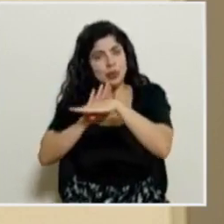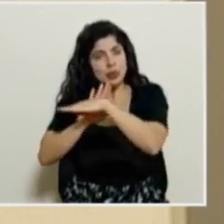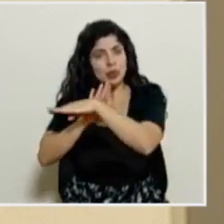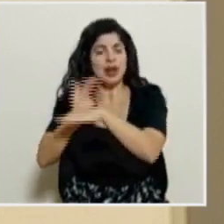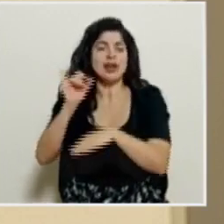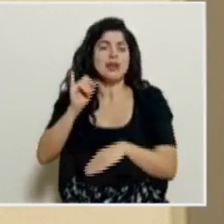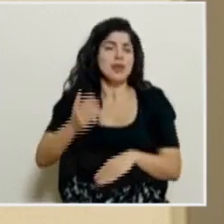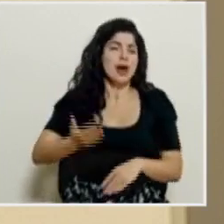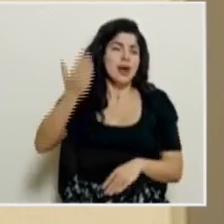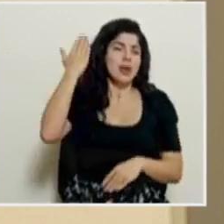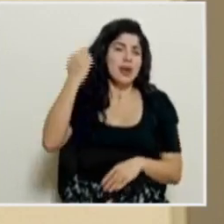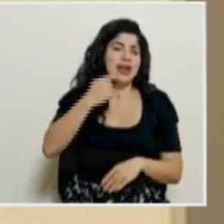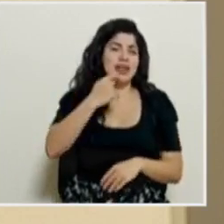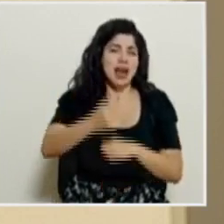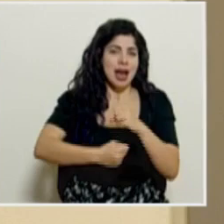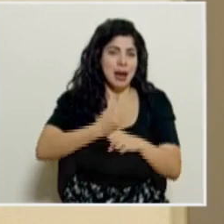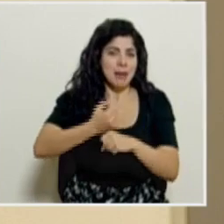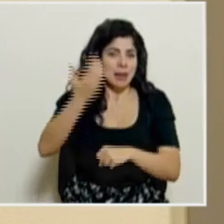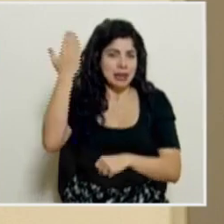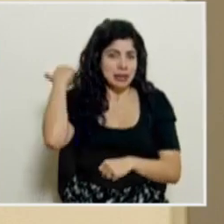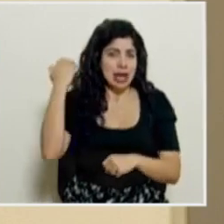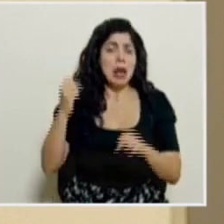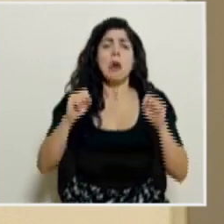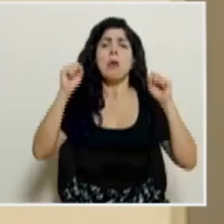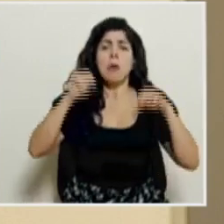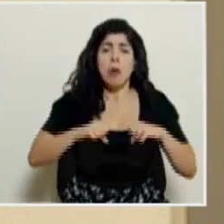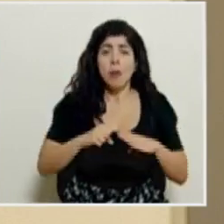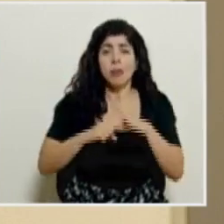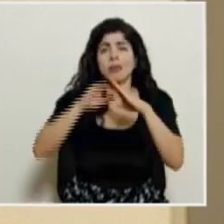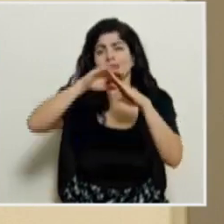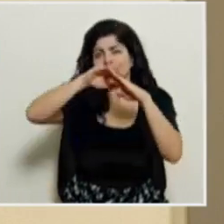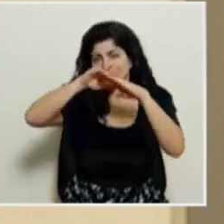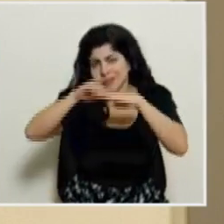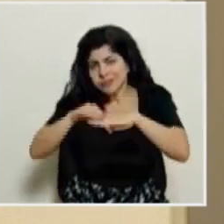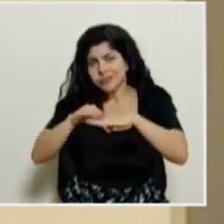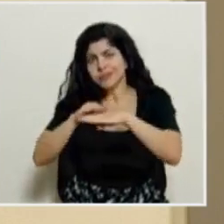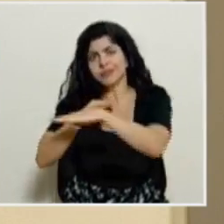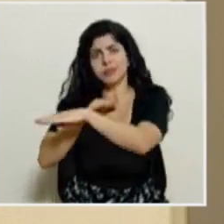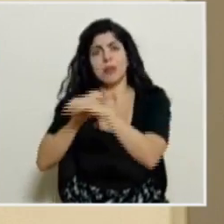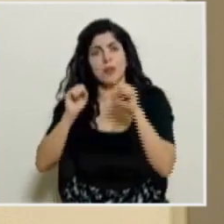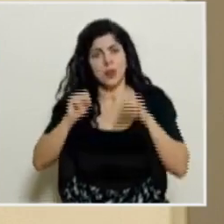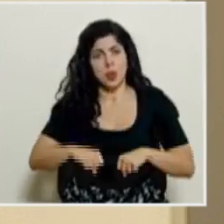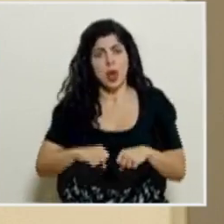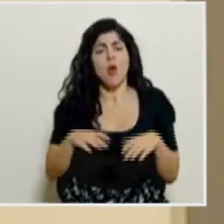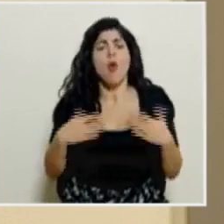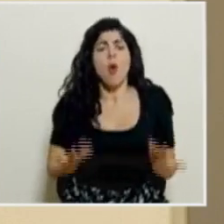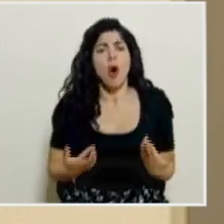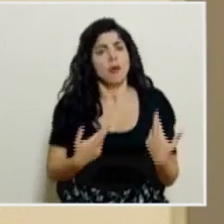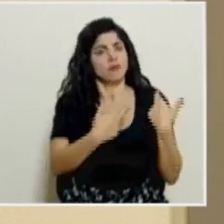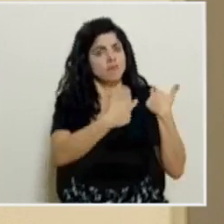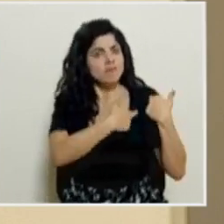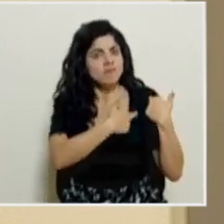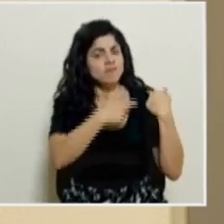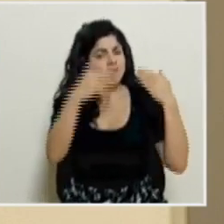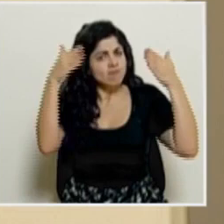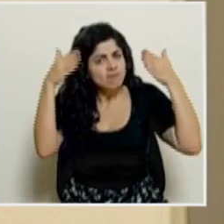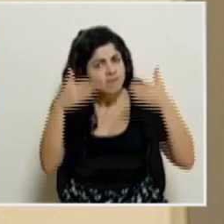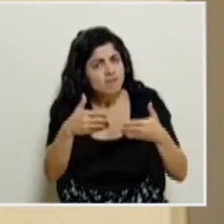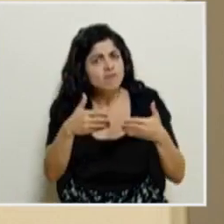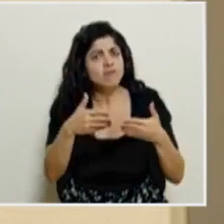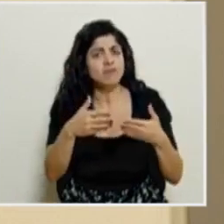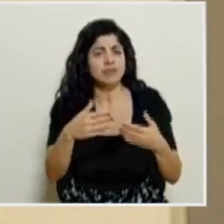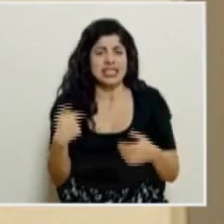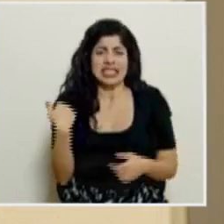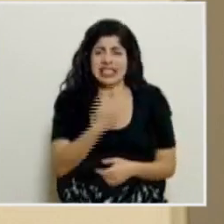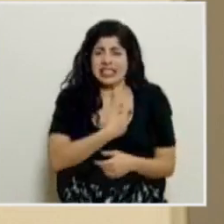dijimos en algún momento del año pasado, podemos doblar la curva. Pero eso requiere de responsabilidad, requiere de dedicación. Y